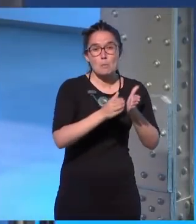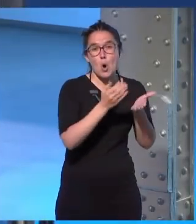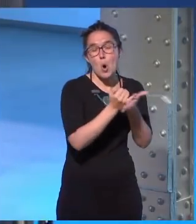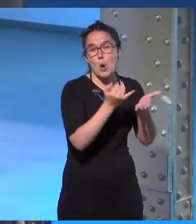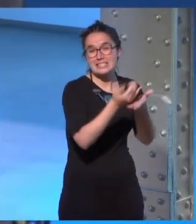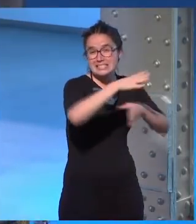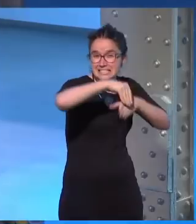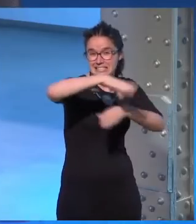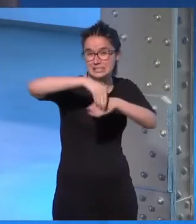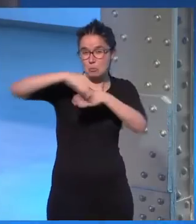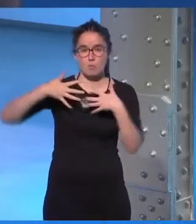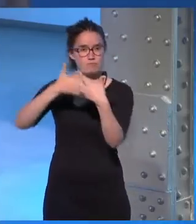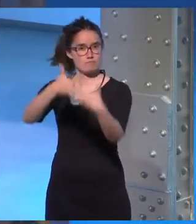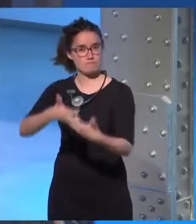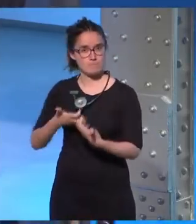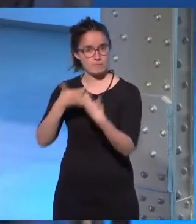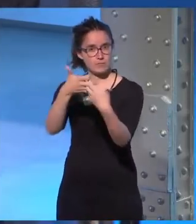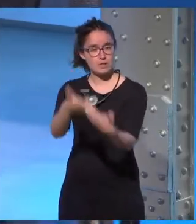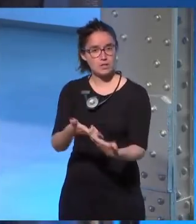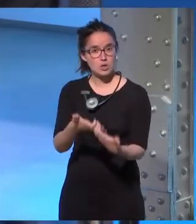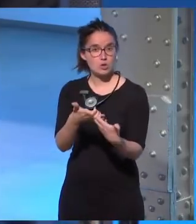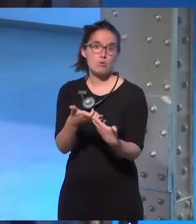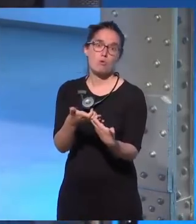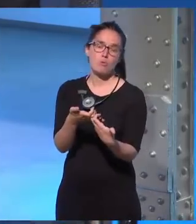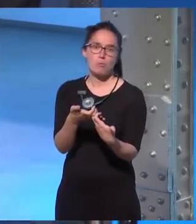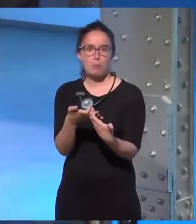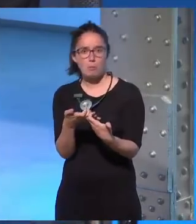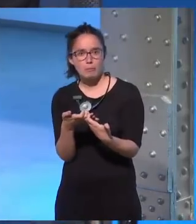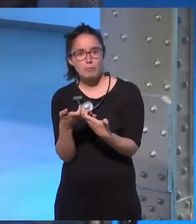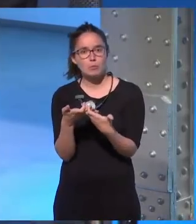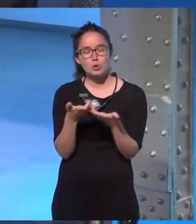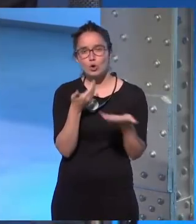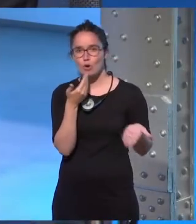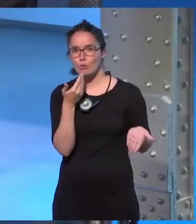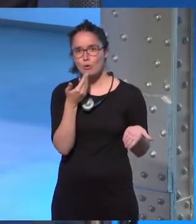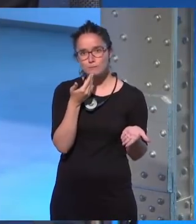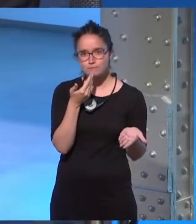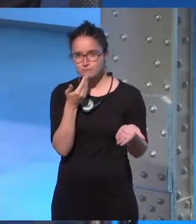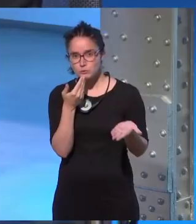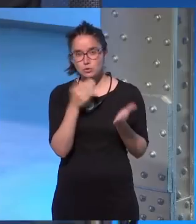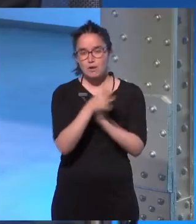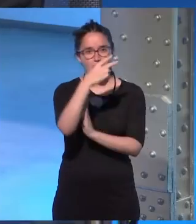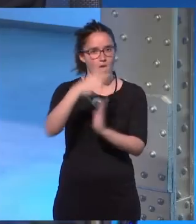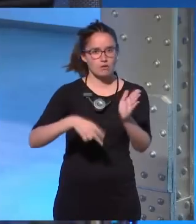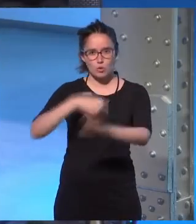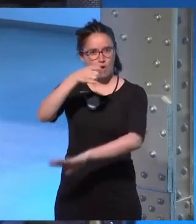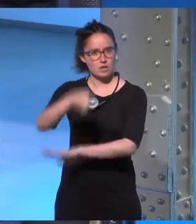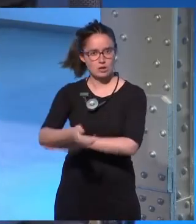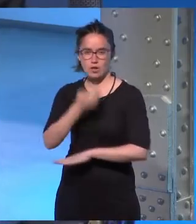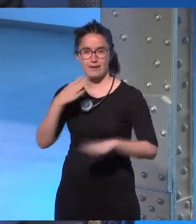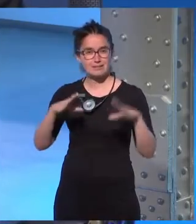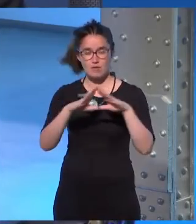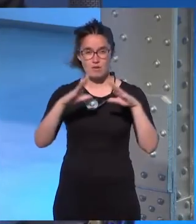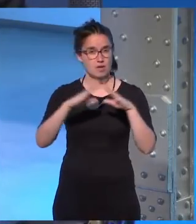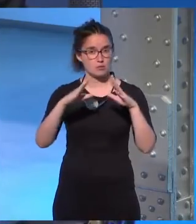muy combativos. Maravilloso. Bueno, es una de lectura obligatoria casi en el